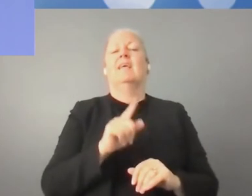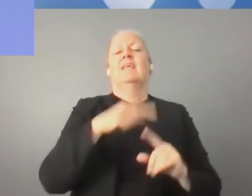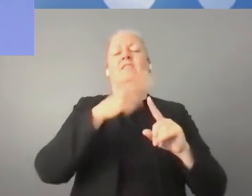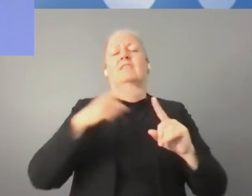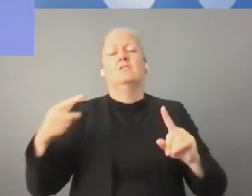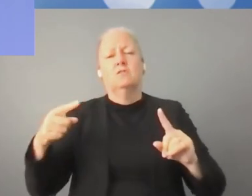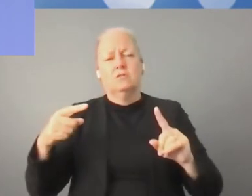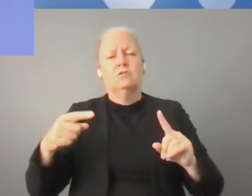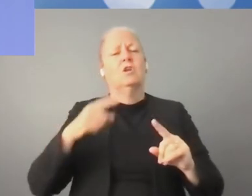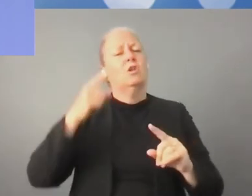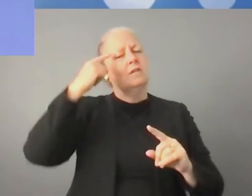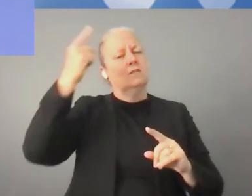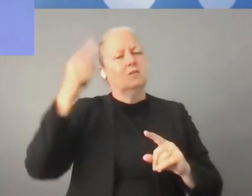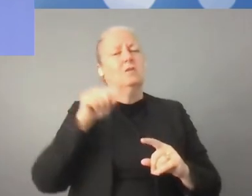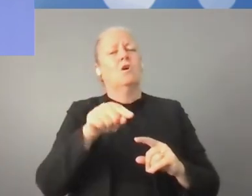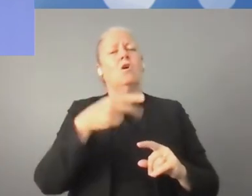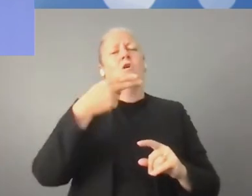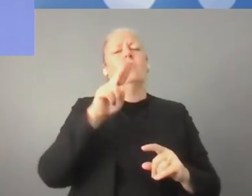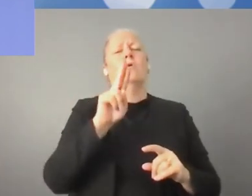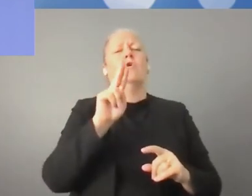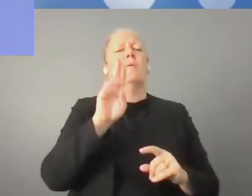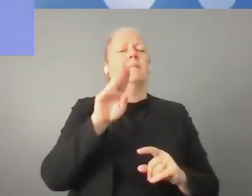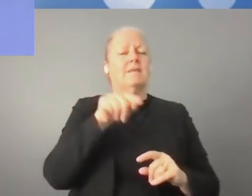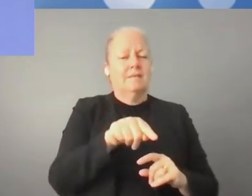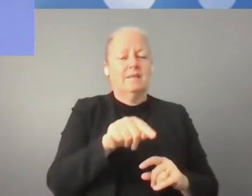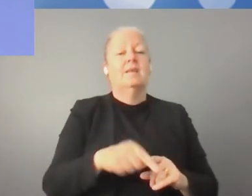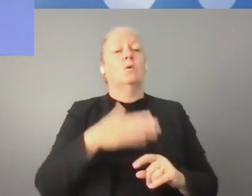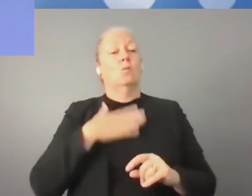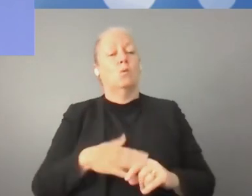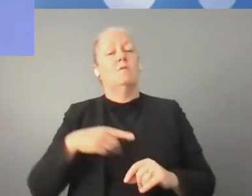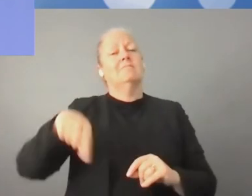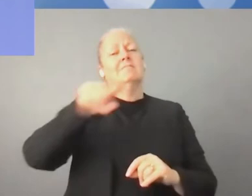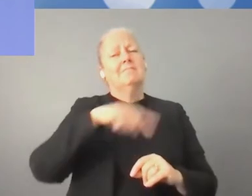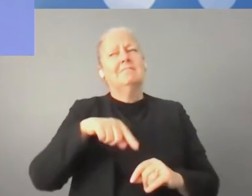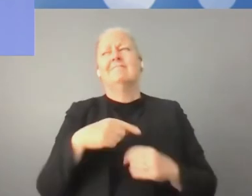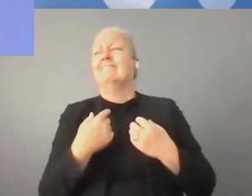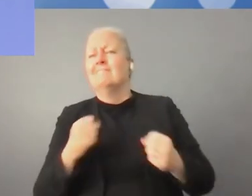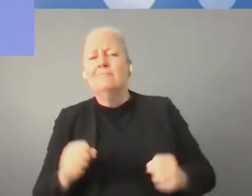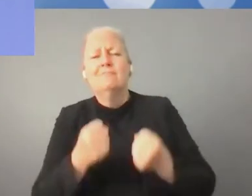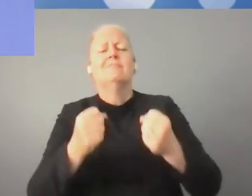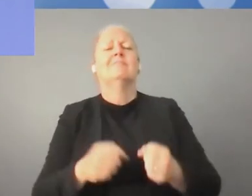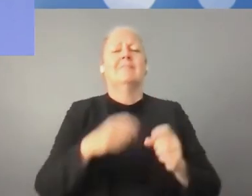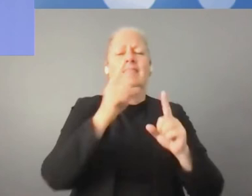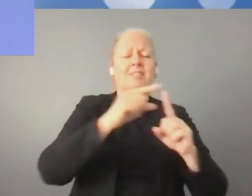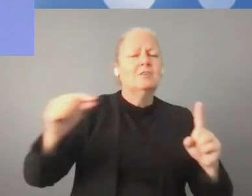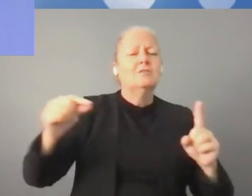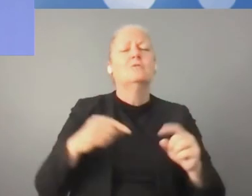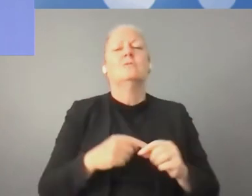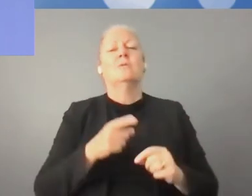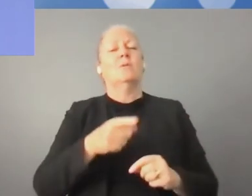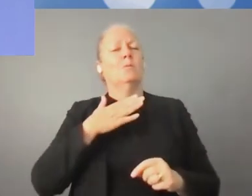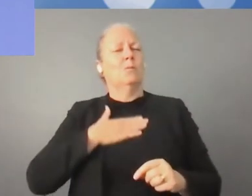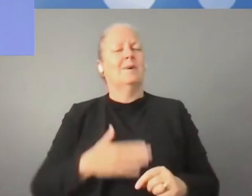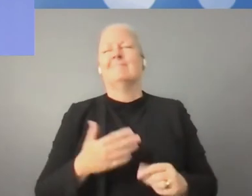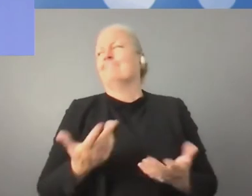Letonia, que creo que es un modelo europeo de creación de centros digitales de